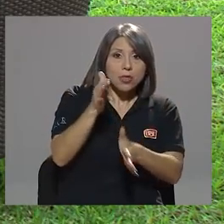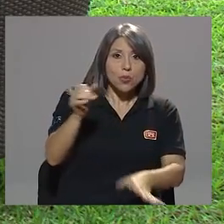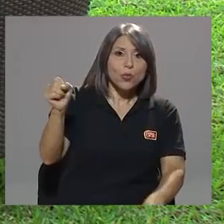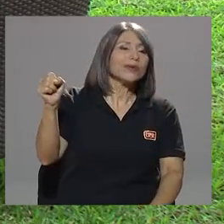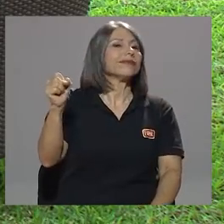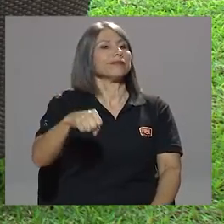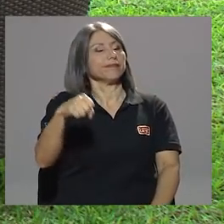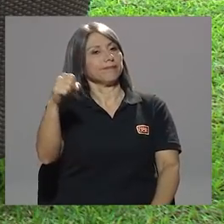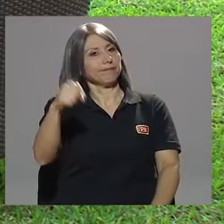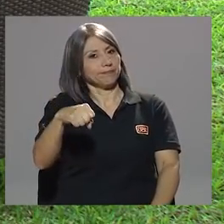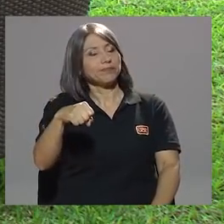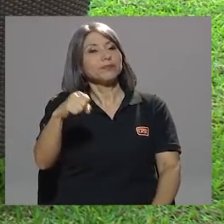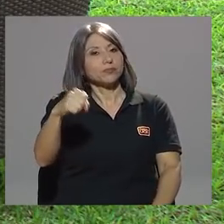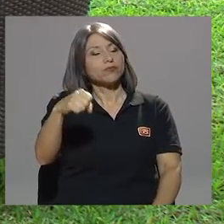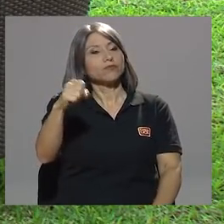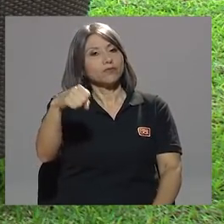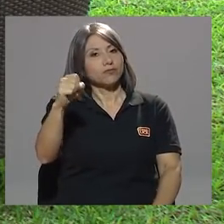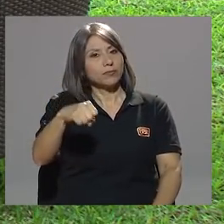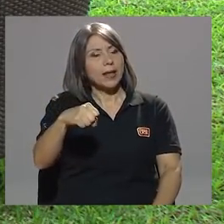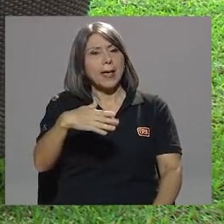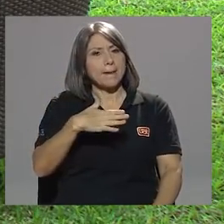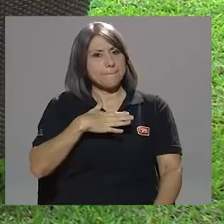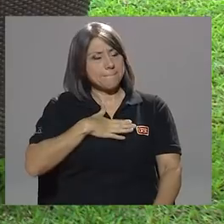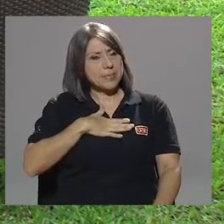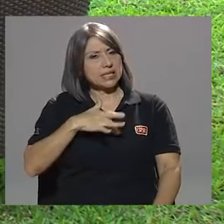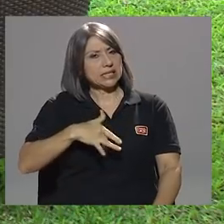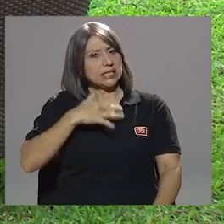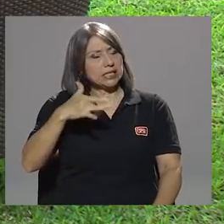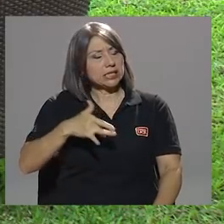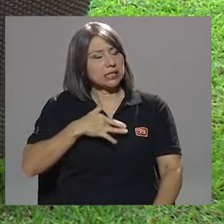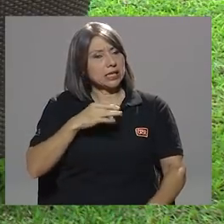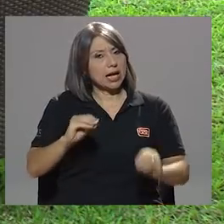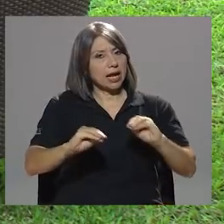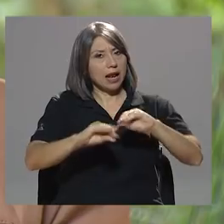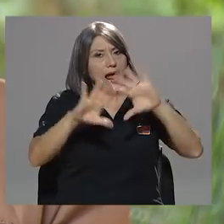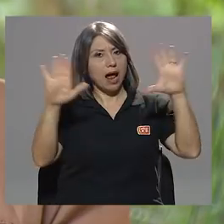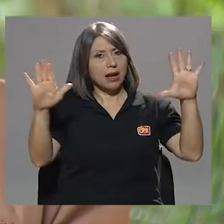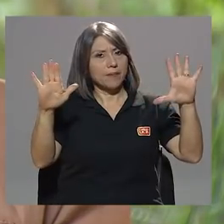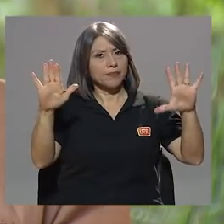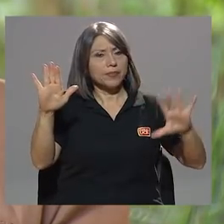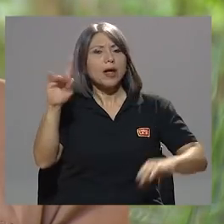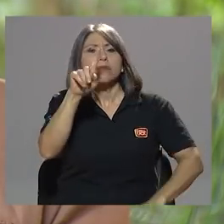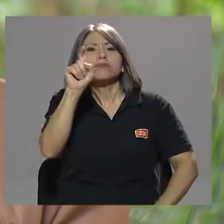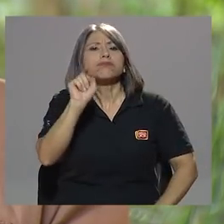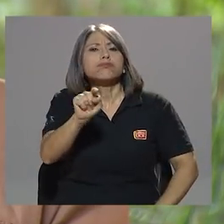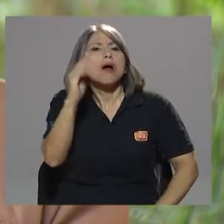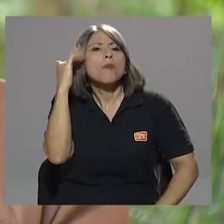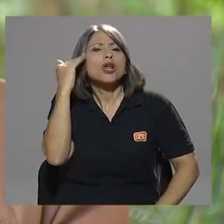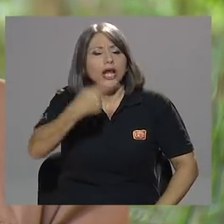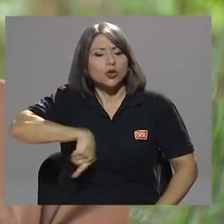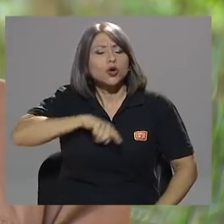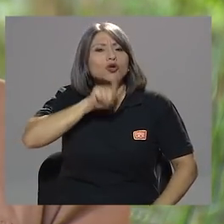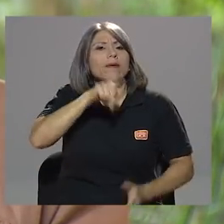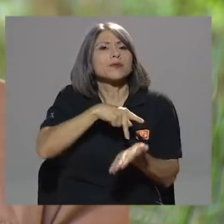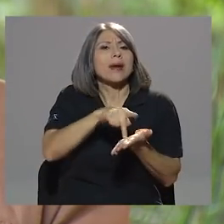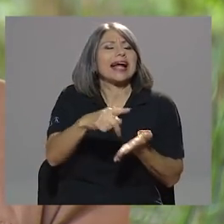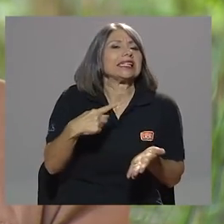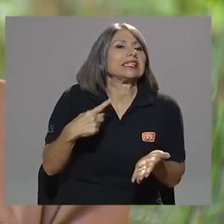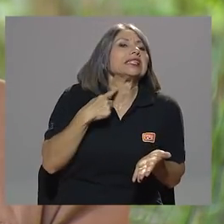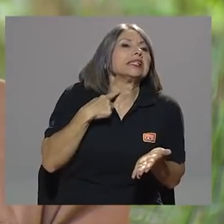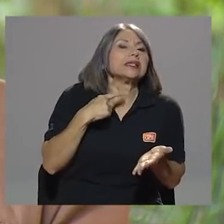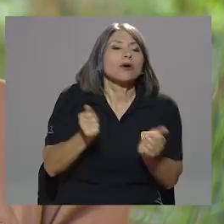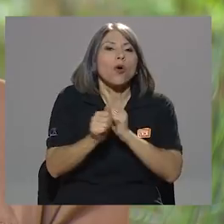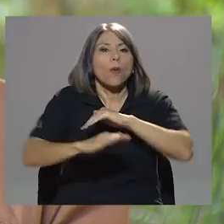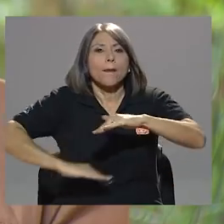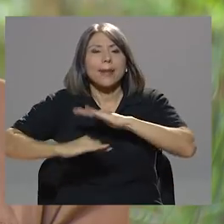supuesto que sí, efectivamente, mi inquietud era clara. ¿Por qué nosotros tenemos que pagar excesos en base a un reglamento